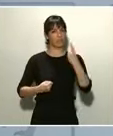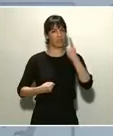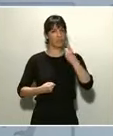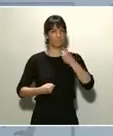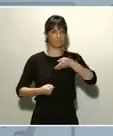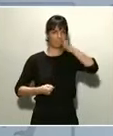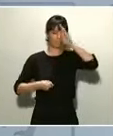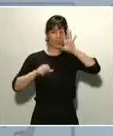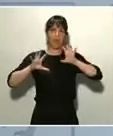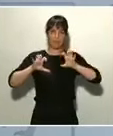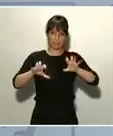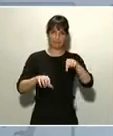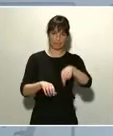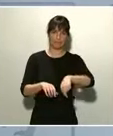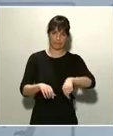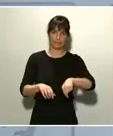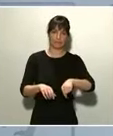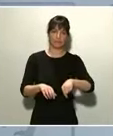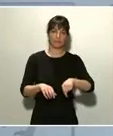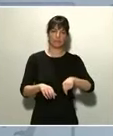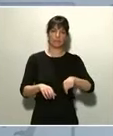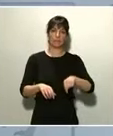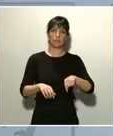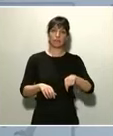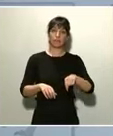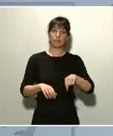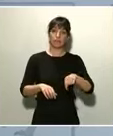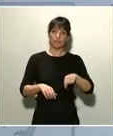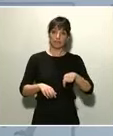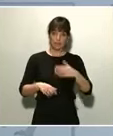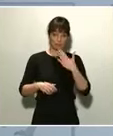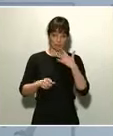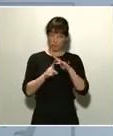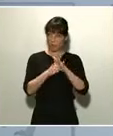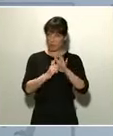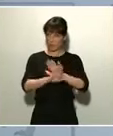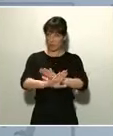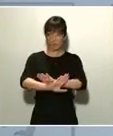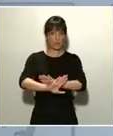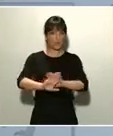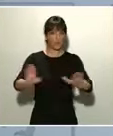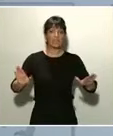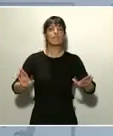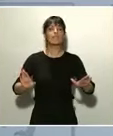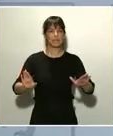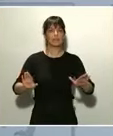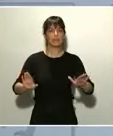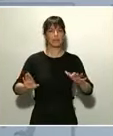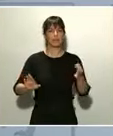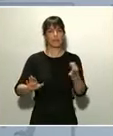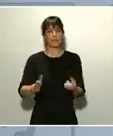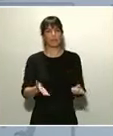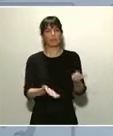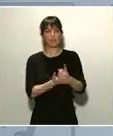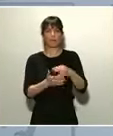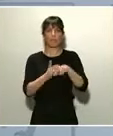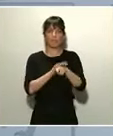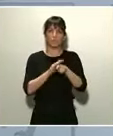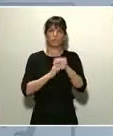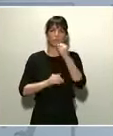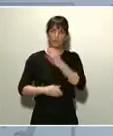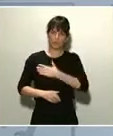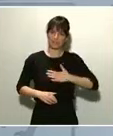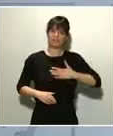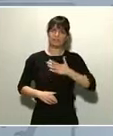esto. Y que tendremos que dotarnos de recursos, cuando todo esto pase, también a nivel del estado del bienestar, para que,